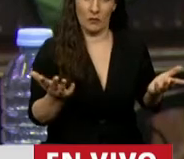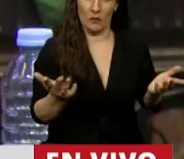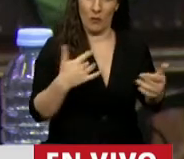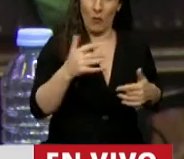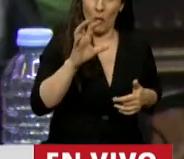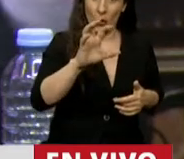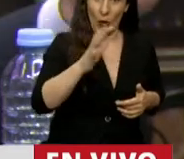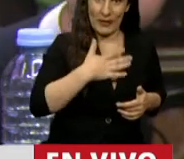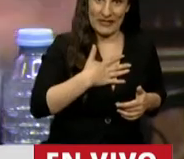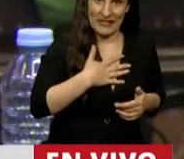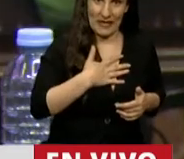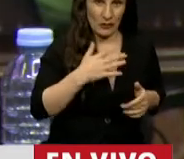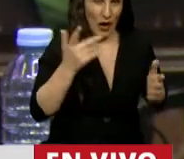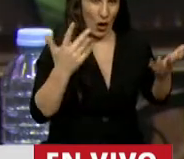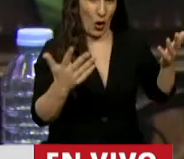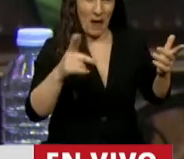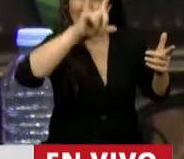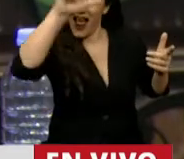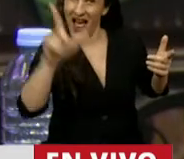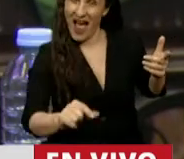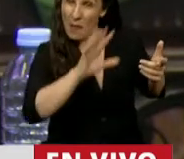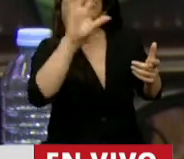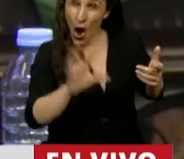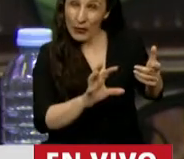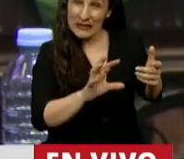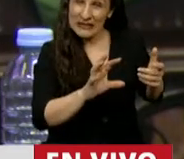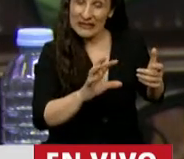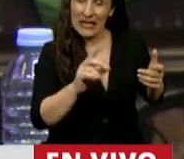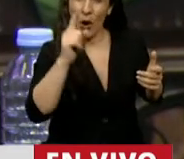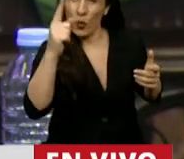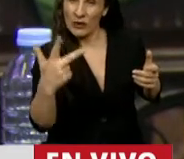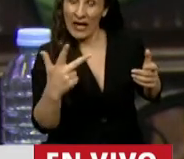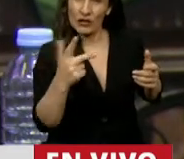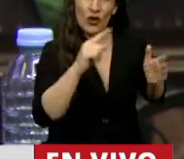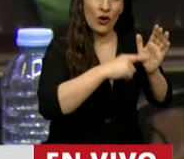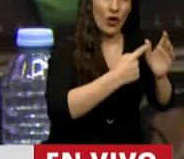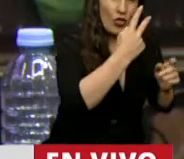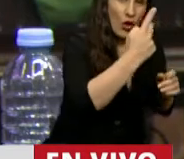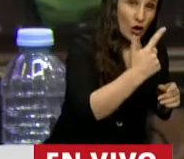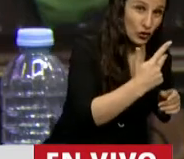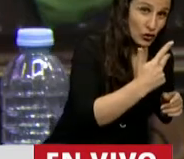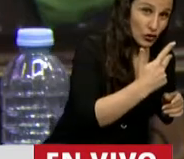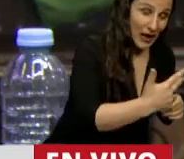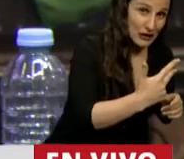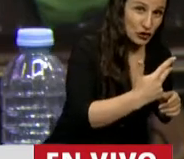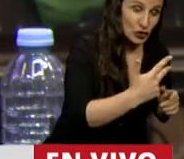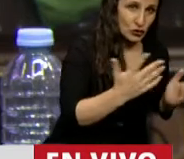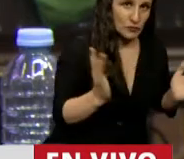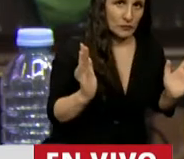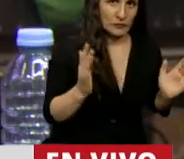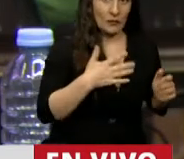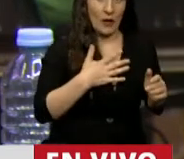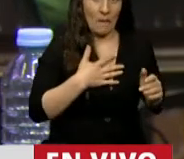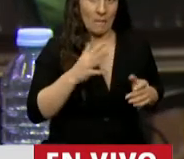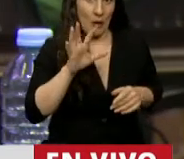provincia, un tercio versus dos tercios. En mi propia provincia, hay una diferencia abismal en el costo del